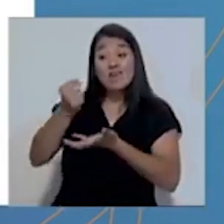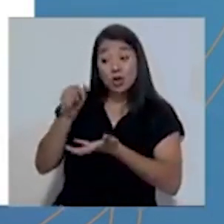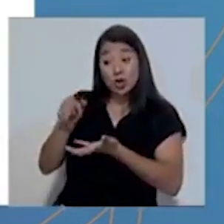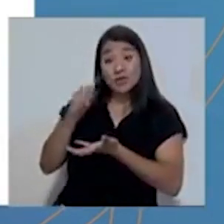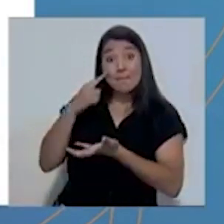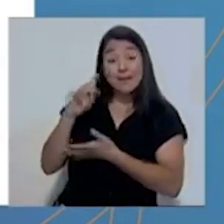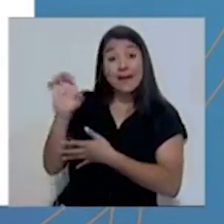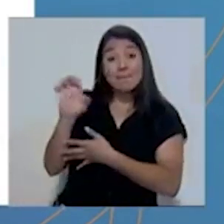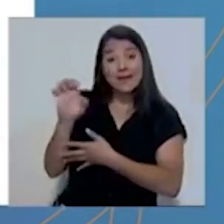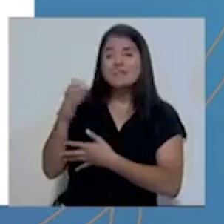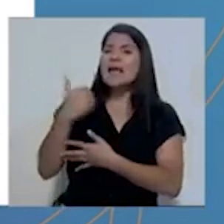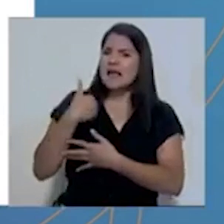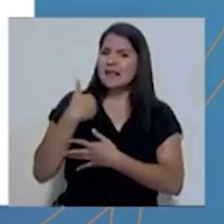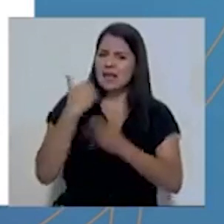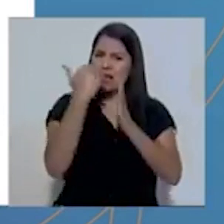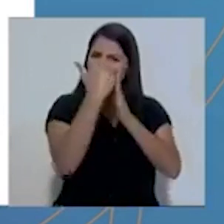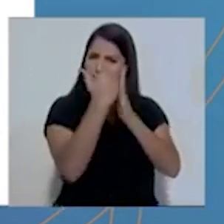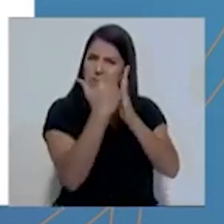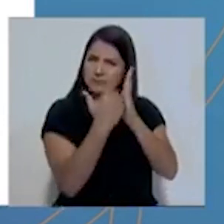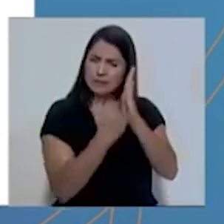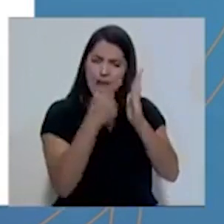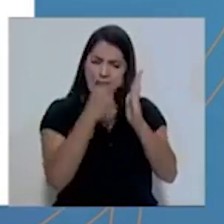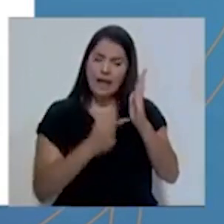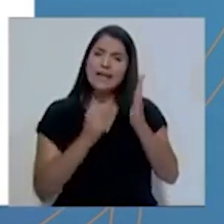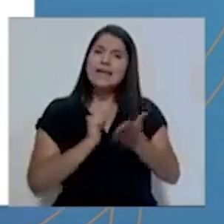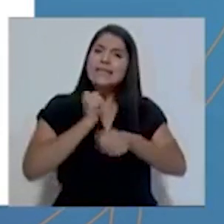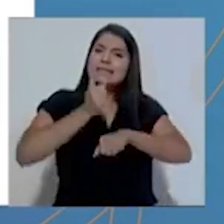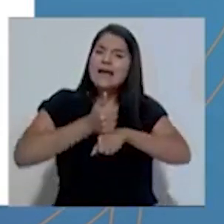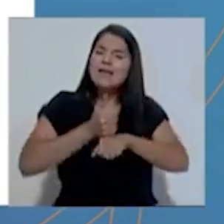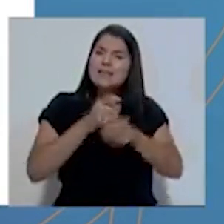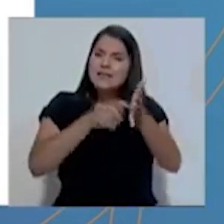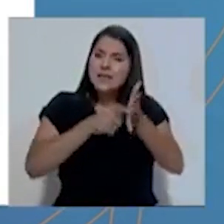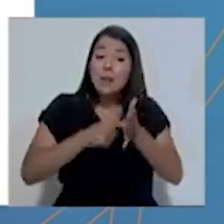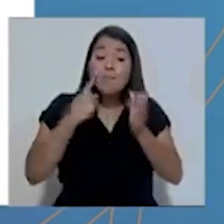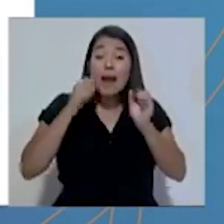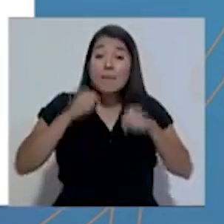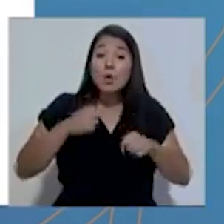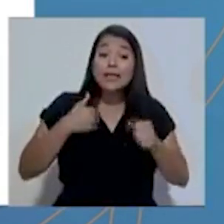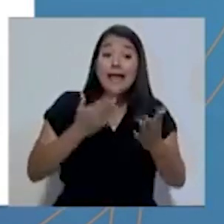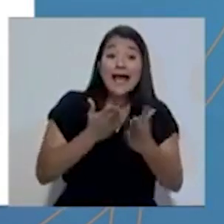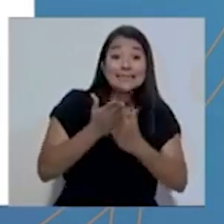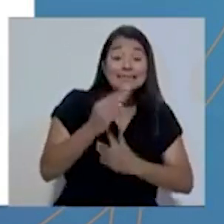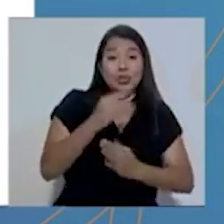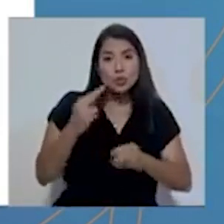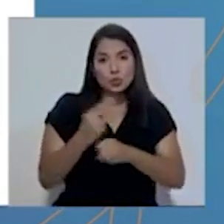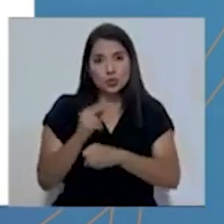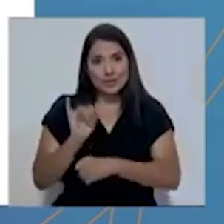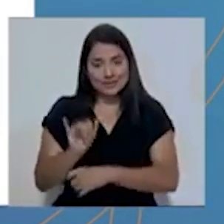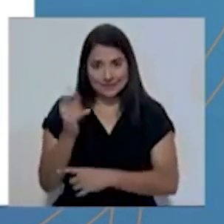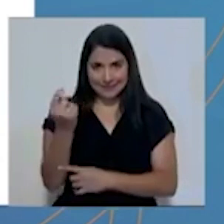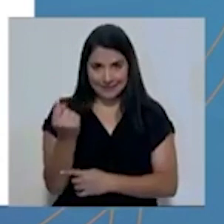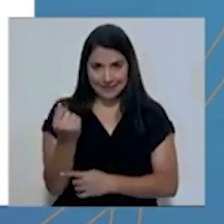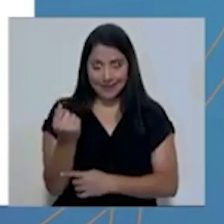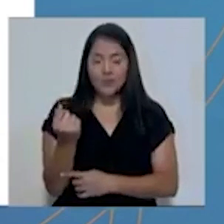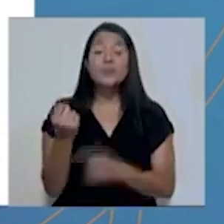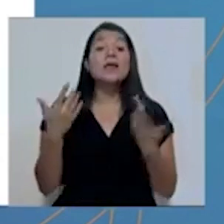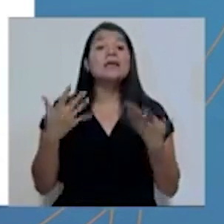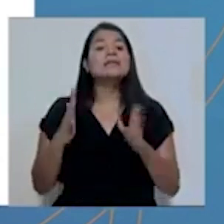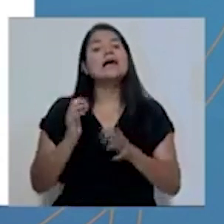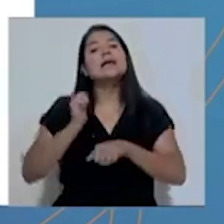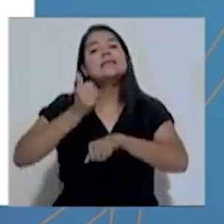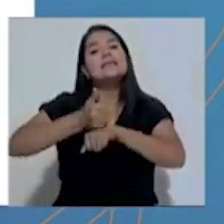un manual de procedimientos que establece los requisitos para el acceso y disposición de estos recursos. Se ha